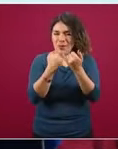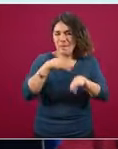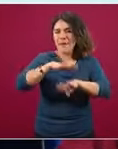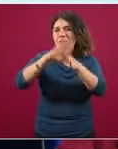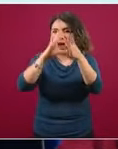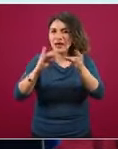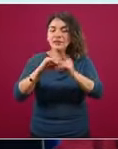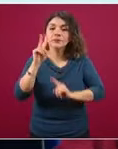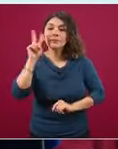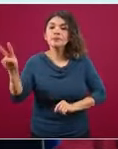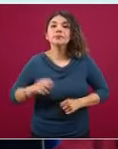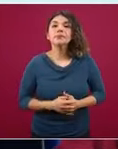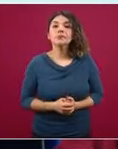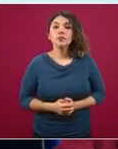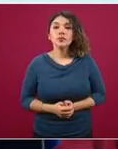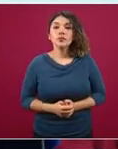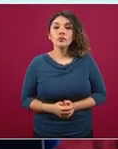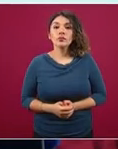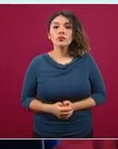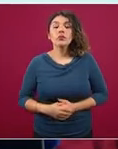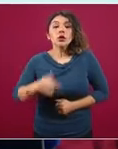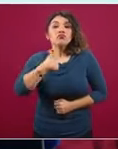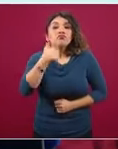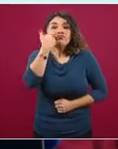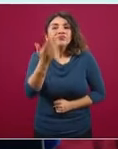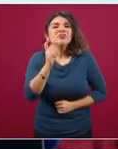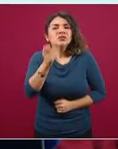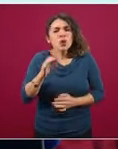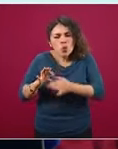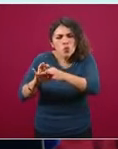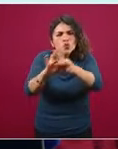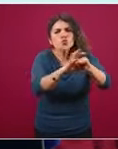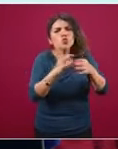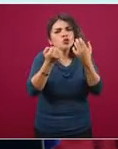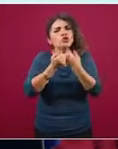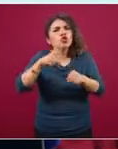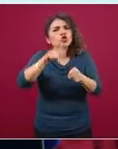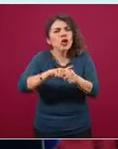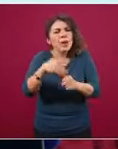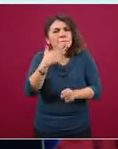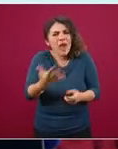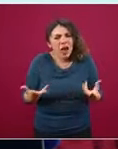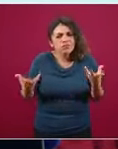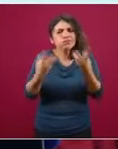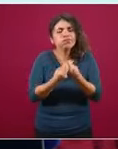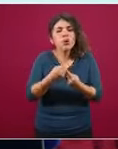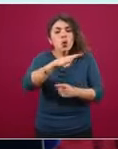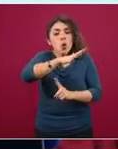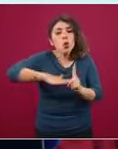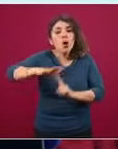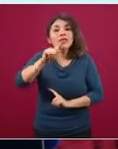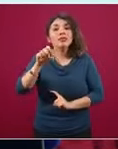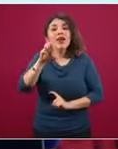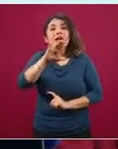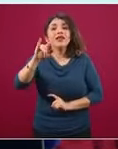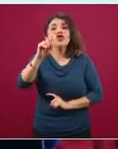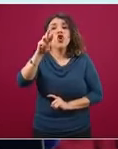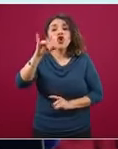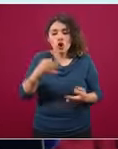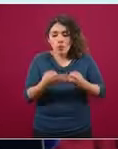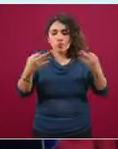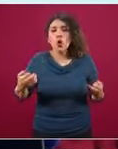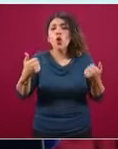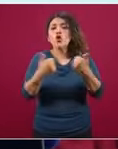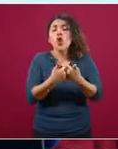poquito. Y lo que buscamos es la cohesión social en el ámbito territorial a través de